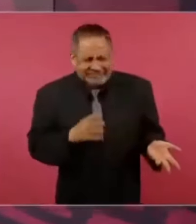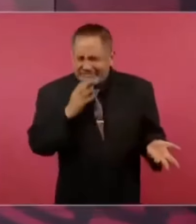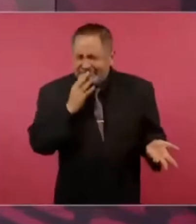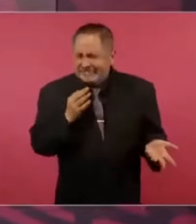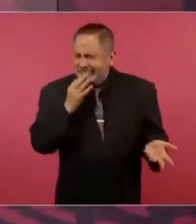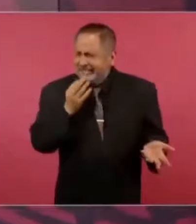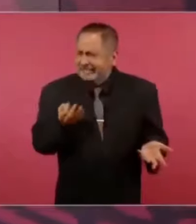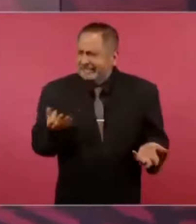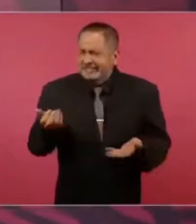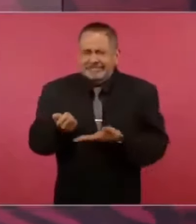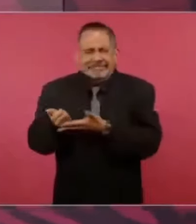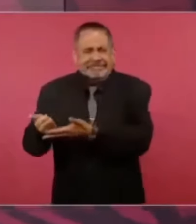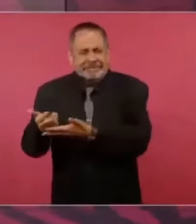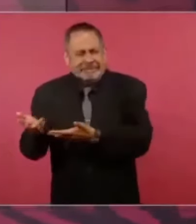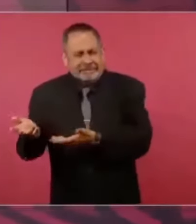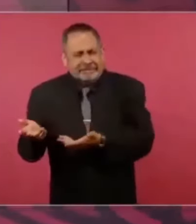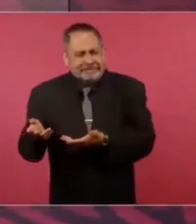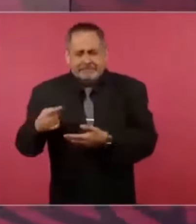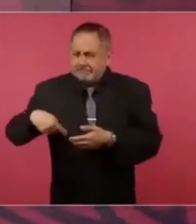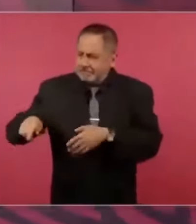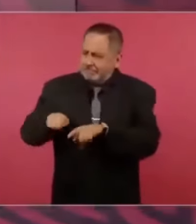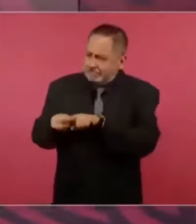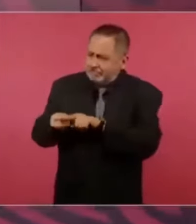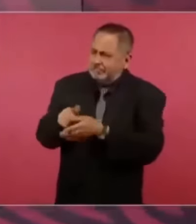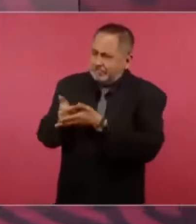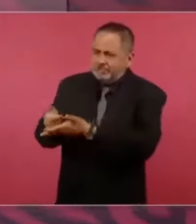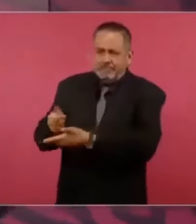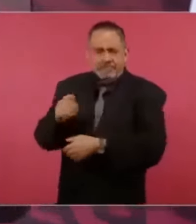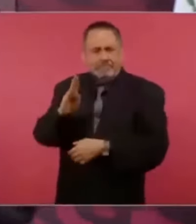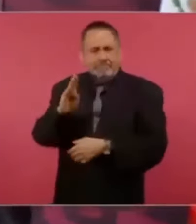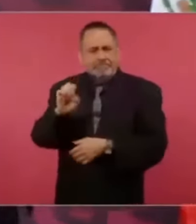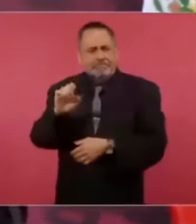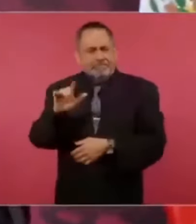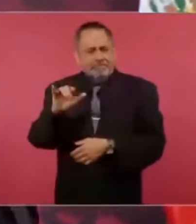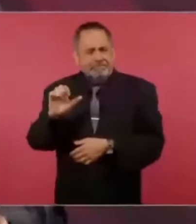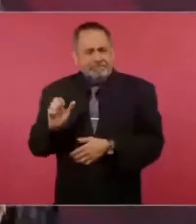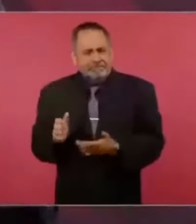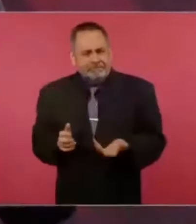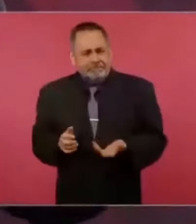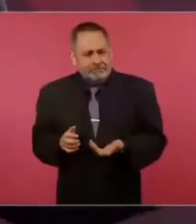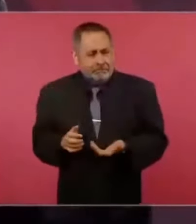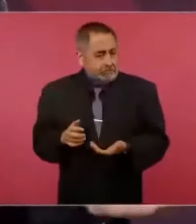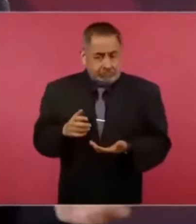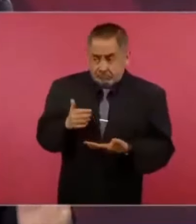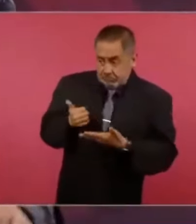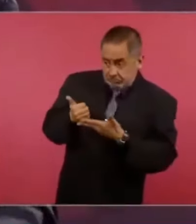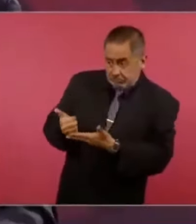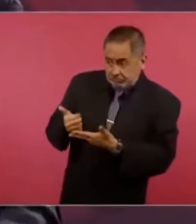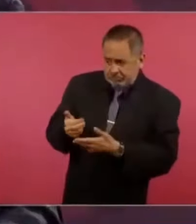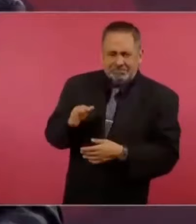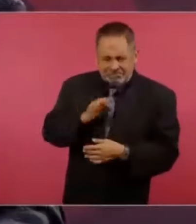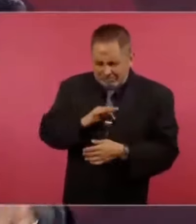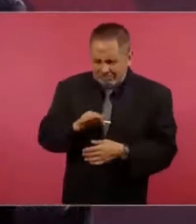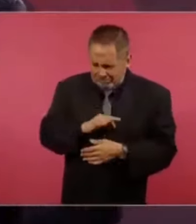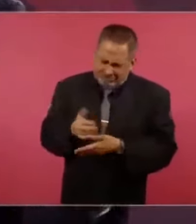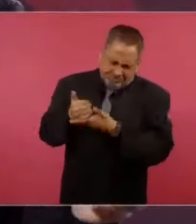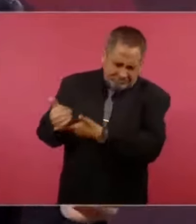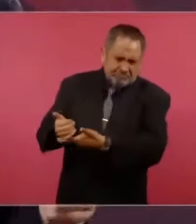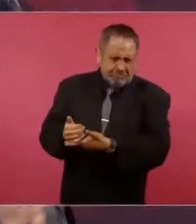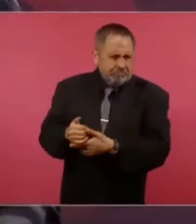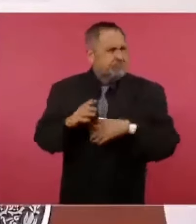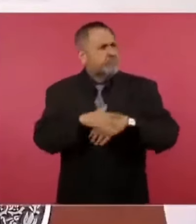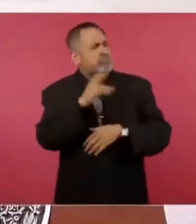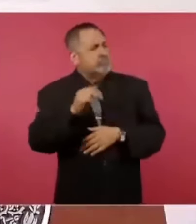Ahora, nosotros tenemos que ayudar, si podemos, ¿por qué no